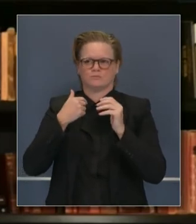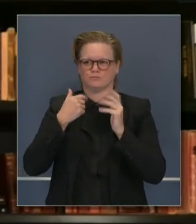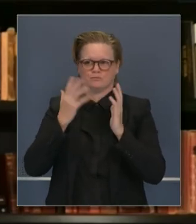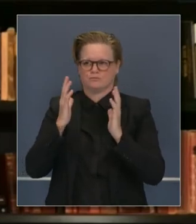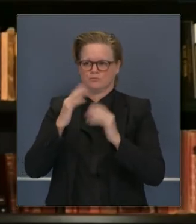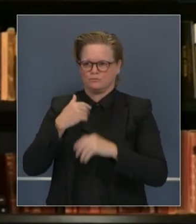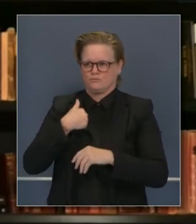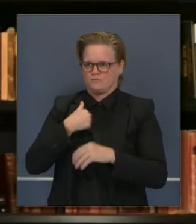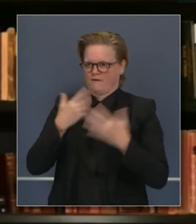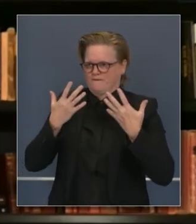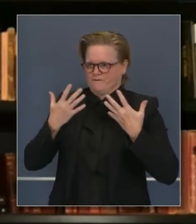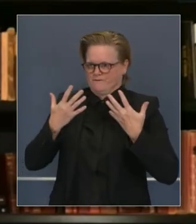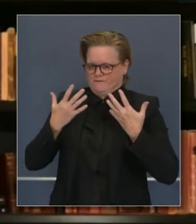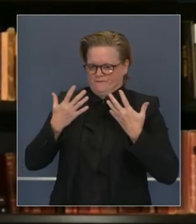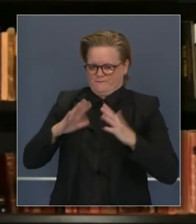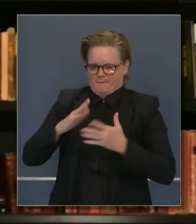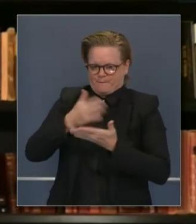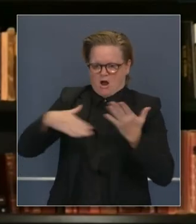materializar.